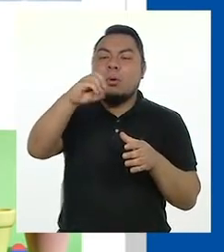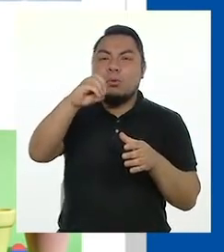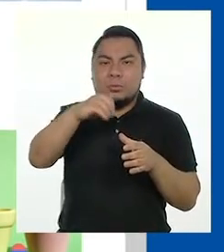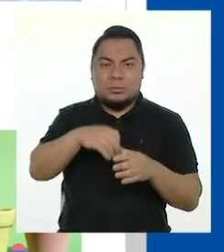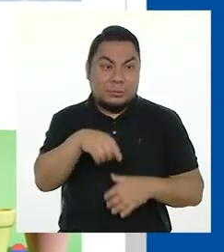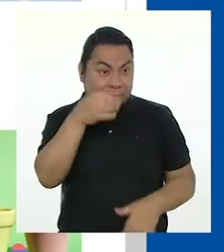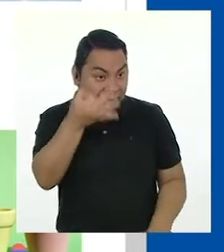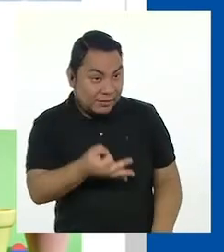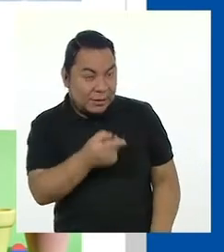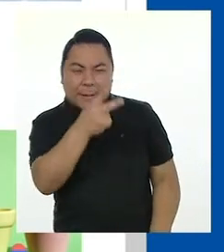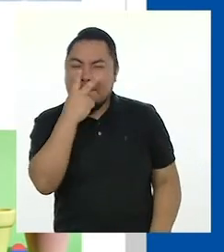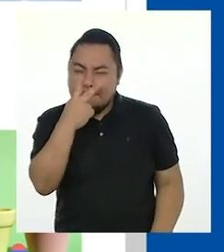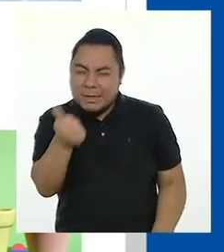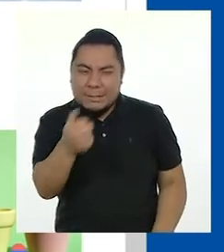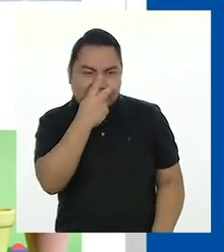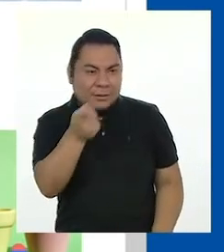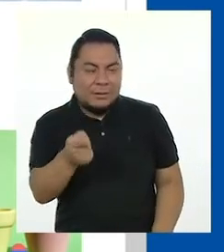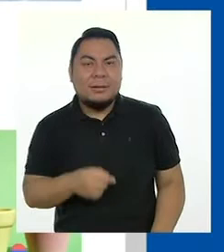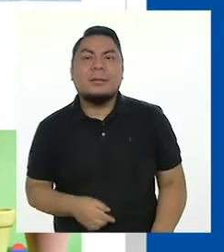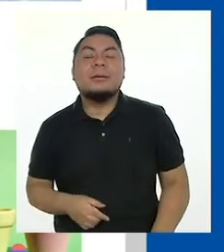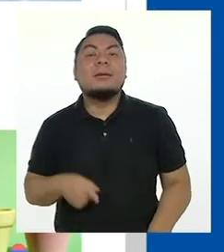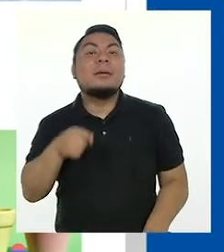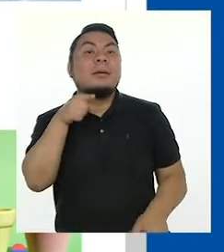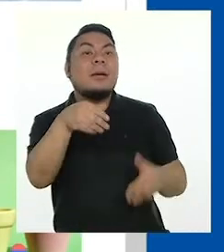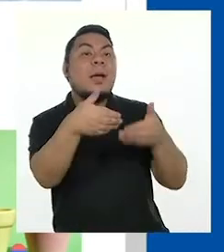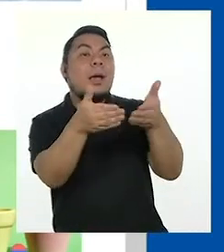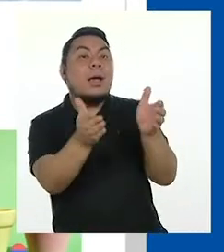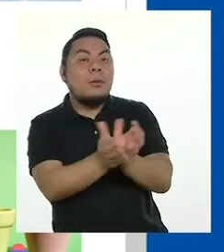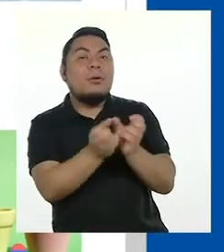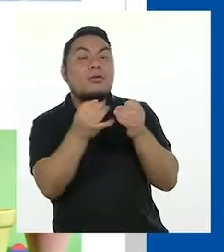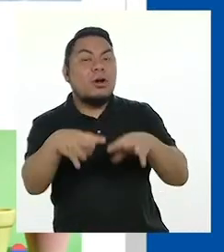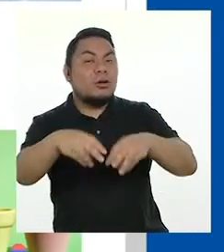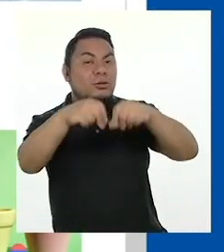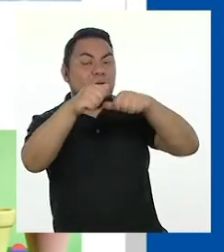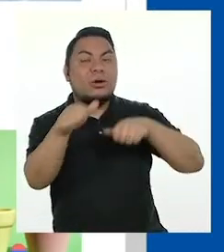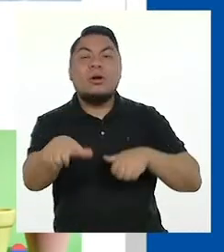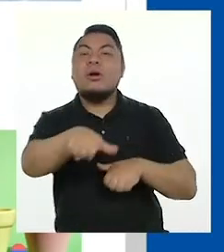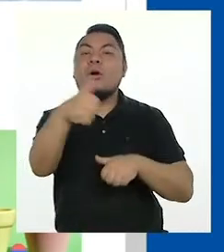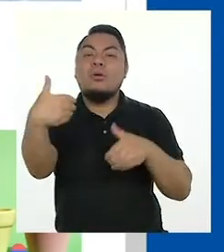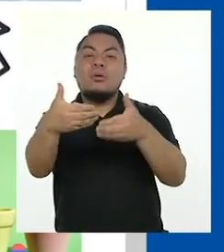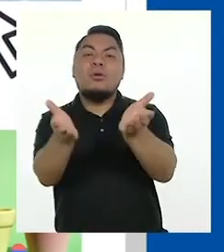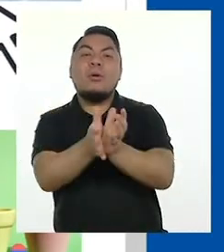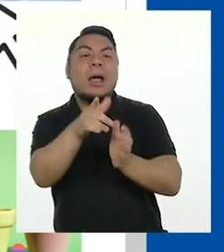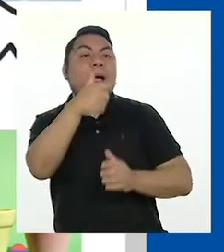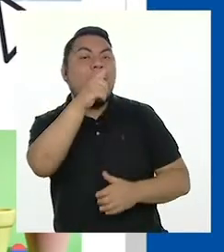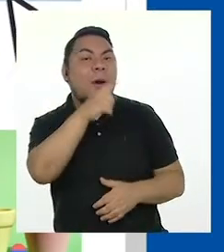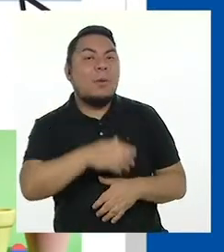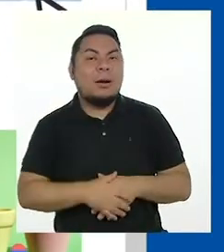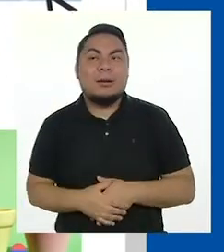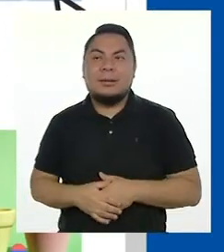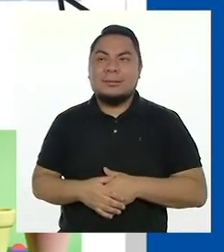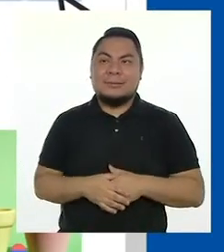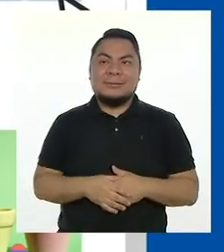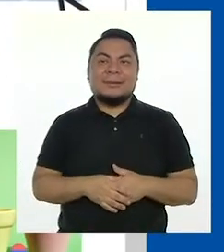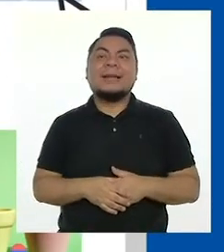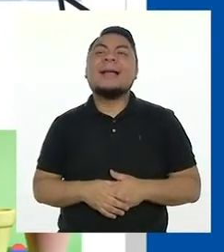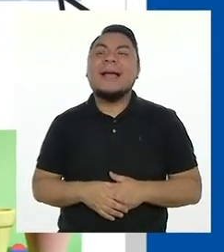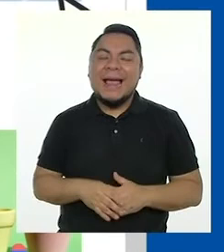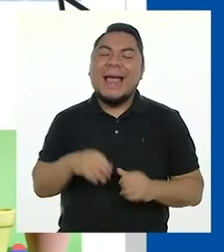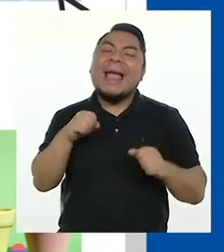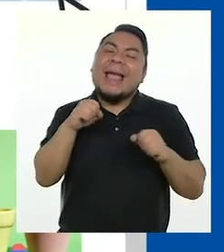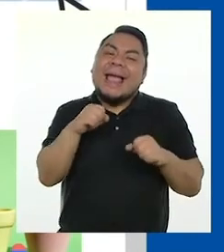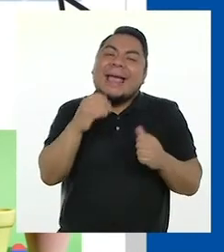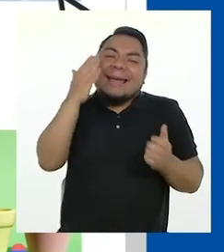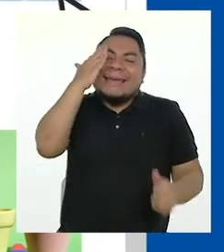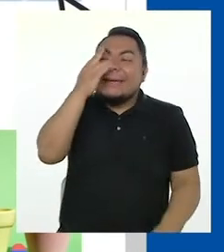Mira bien. Algunas macetas tienen tierra y otras tienen agua. ¡Ay! No miré